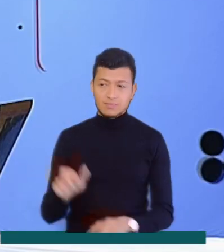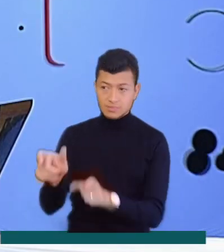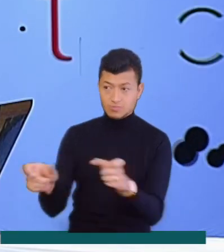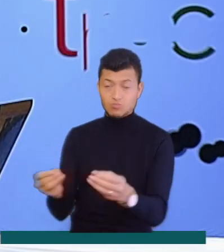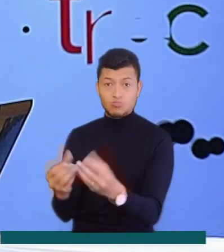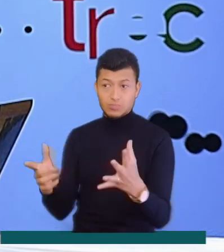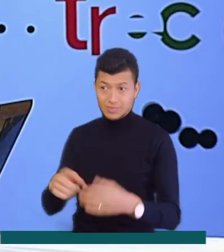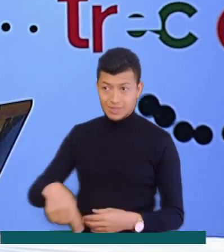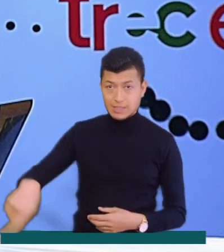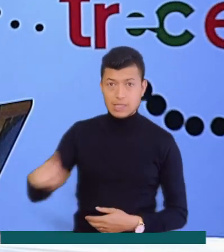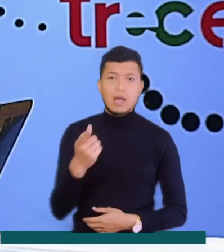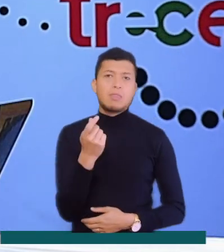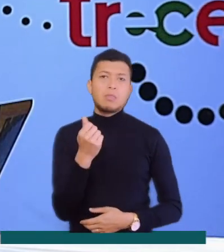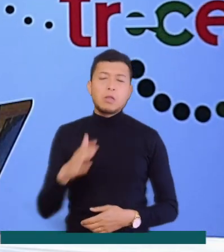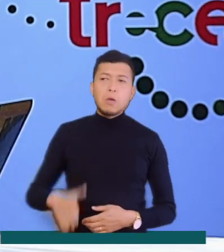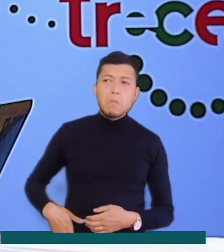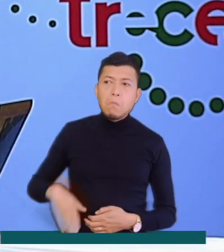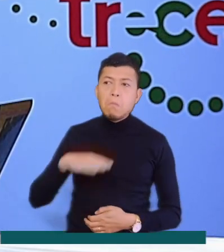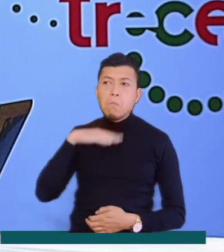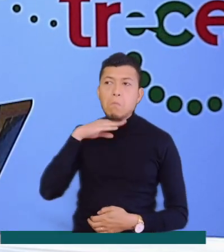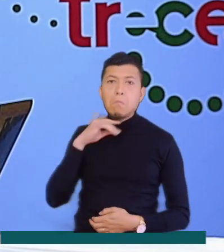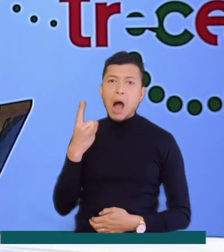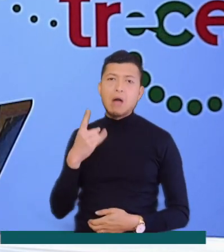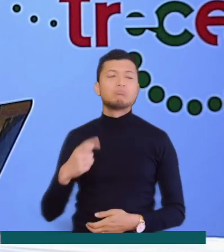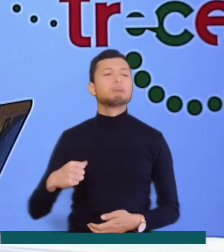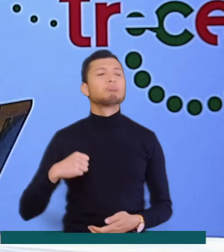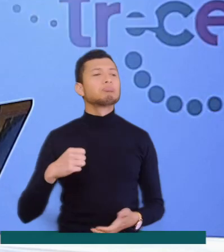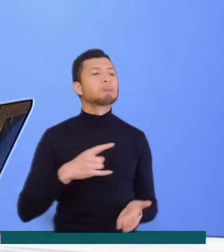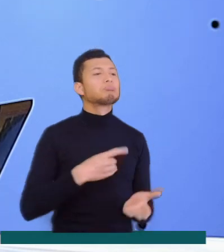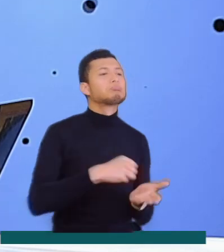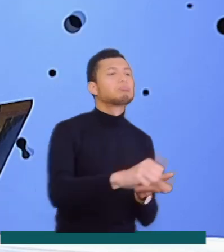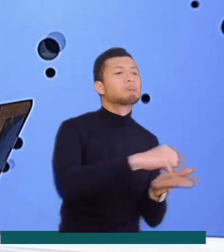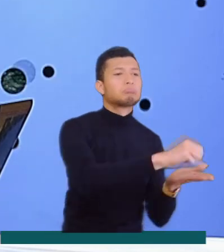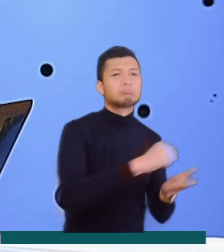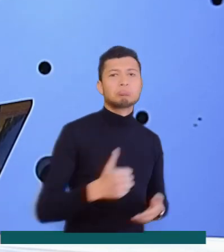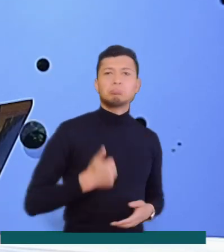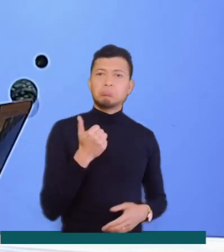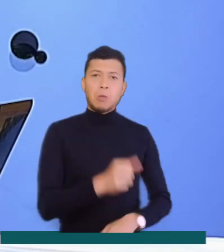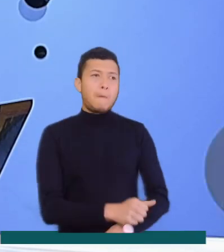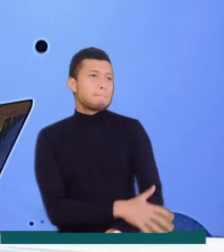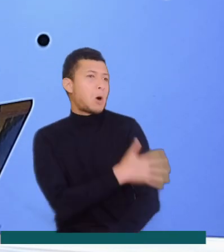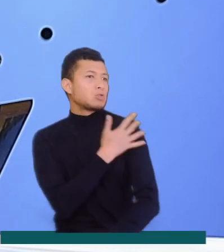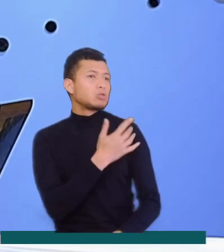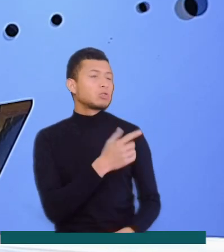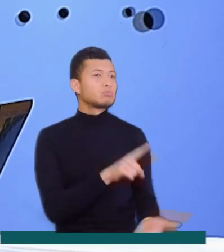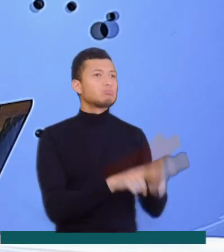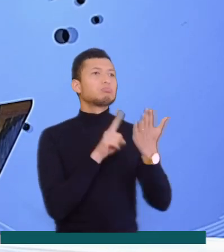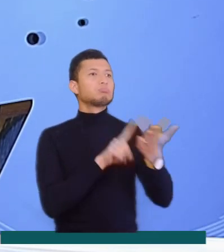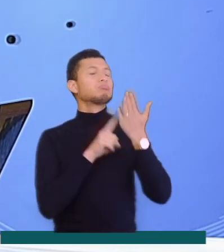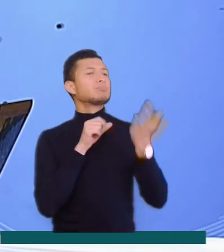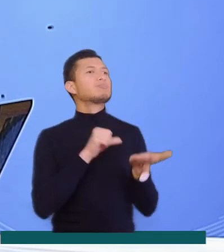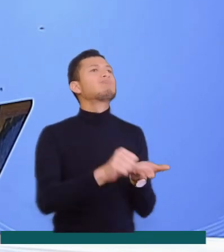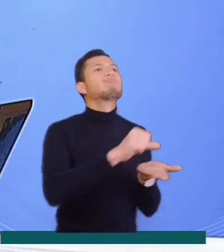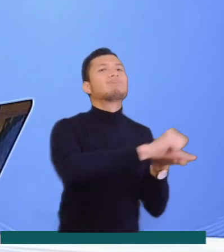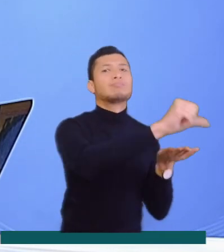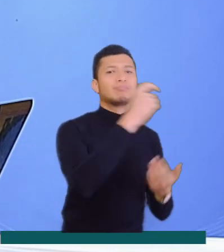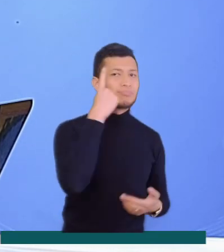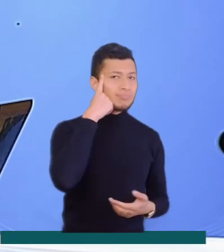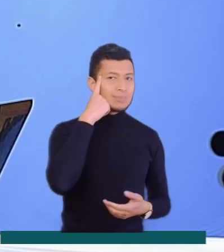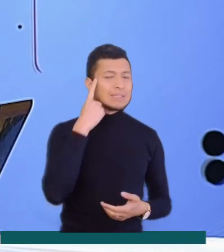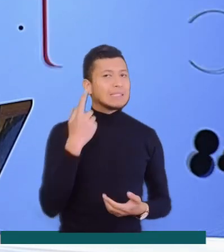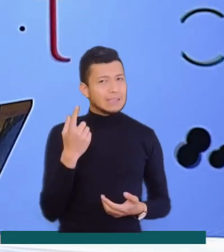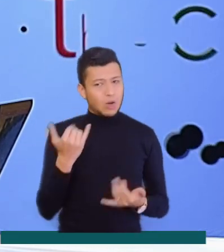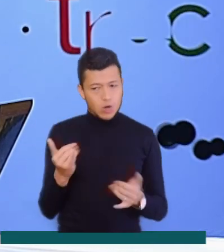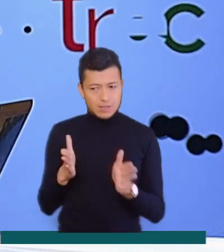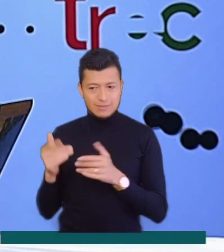Muchas personas al tener un dinero extra en el bolsillo, hacen gastos innecesarios, dejándose llevar por la emoción y las ofertas. Por eso hoy en Caja